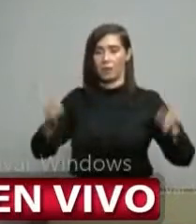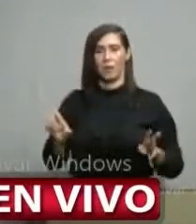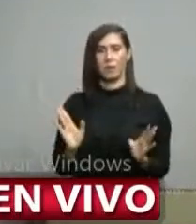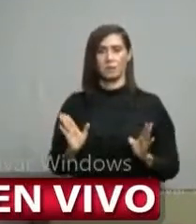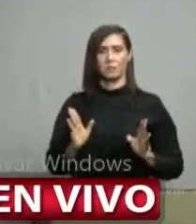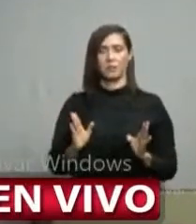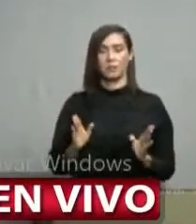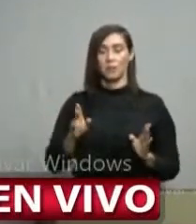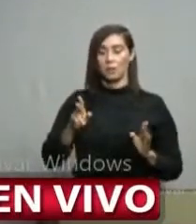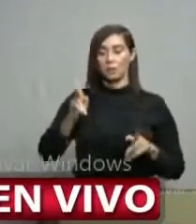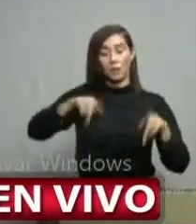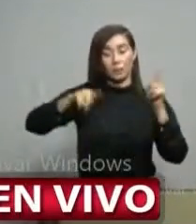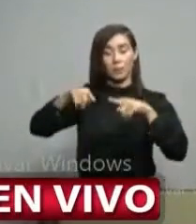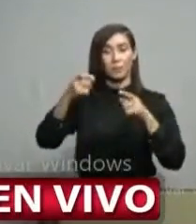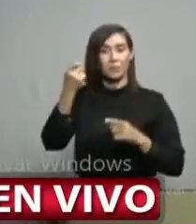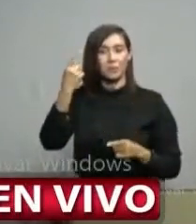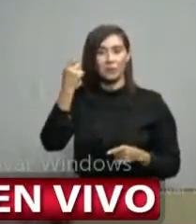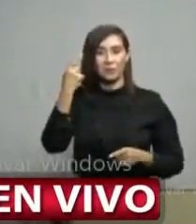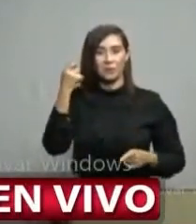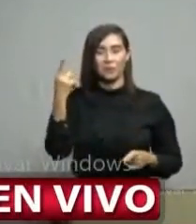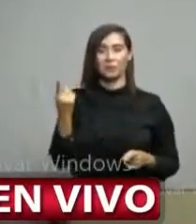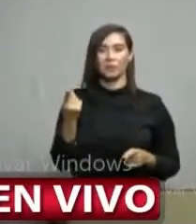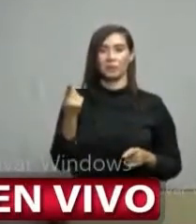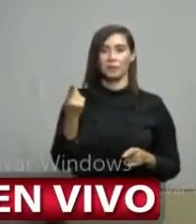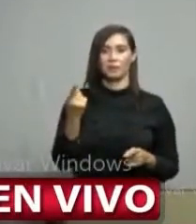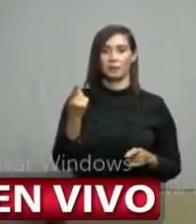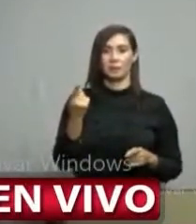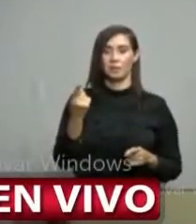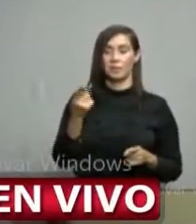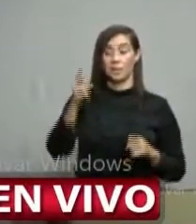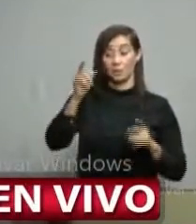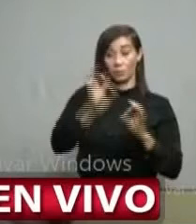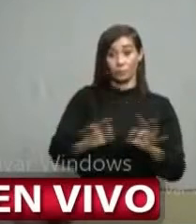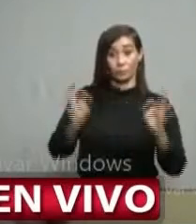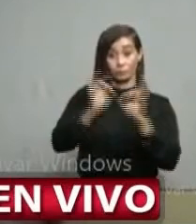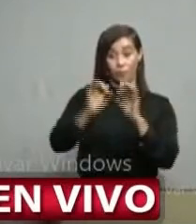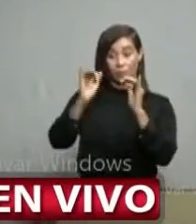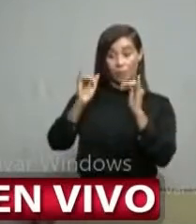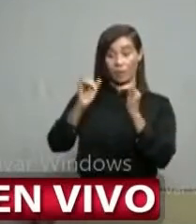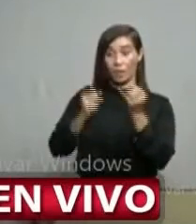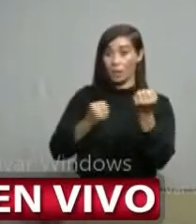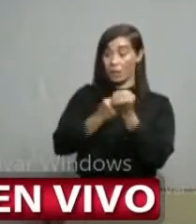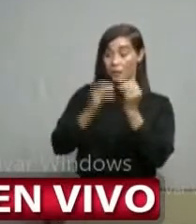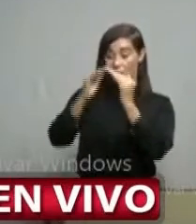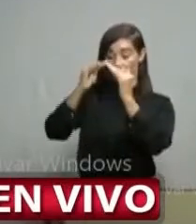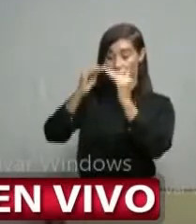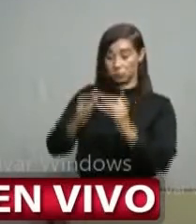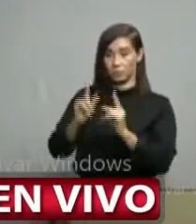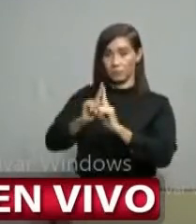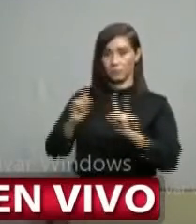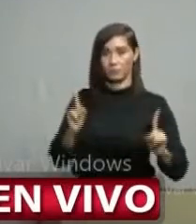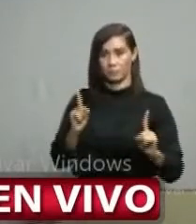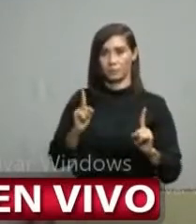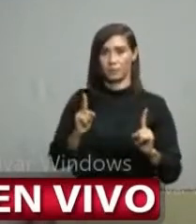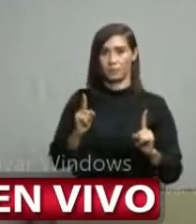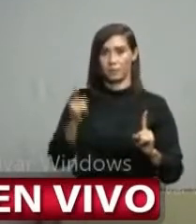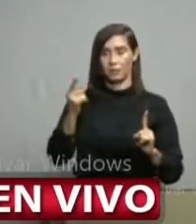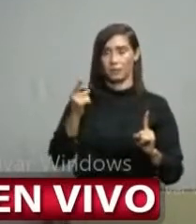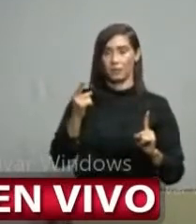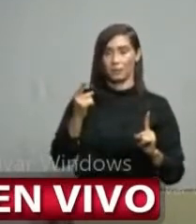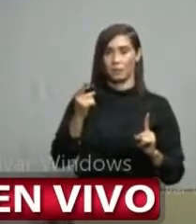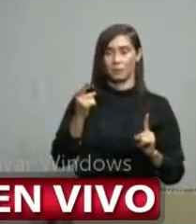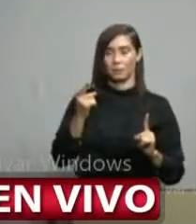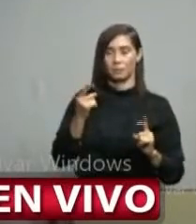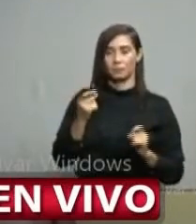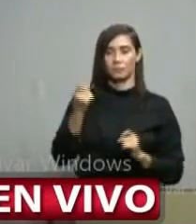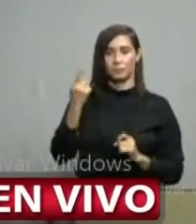que todavía no entiende que la única medida eficaz para combatir esta pandemia es el distanciamiento social. O sea, no sé